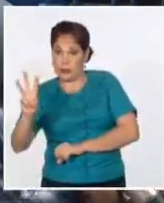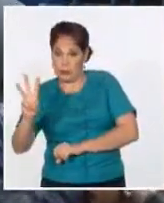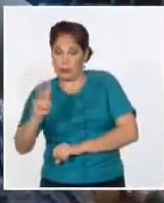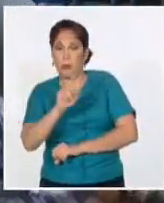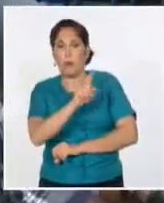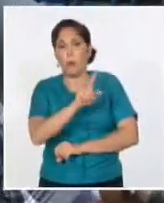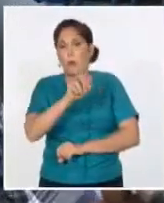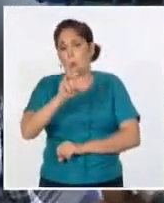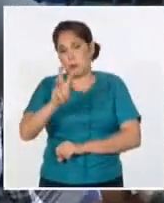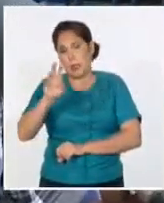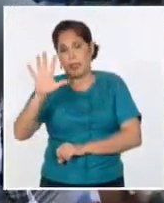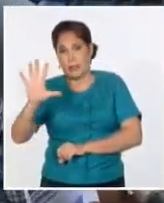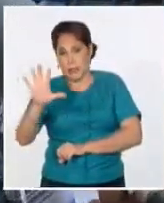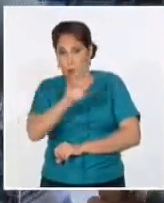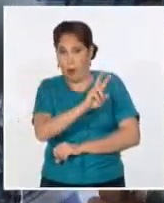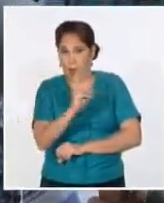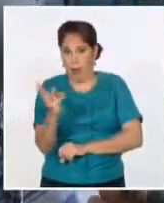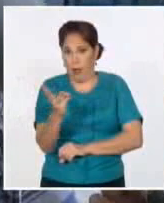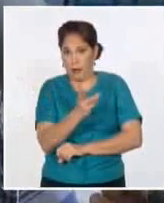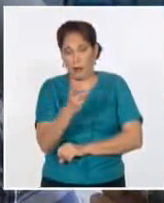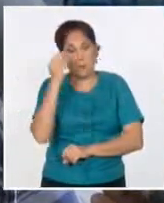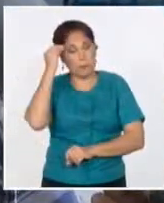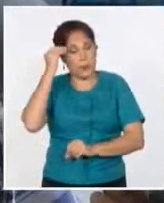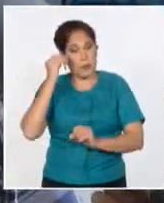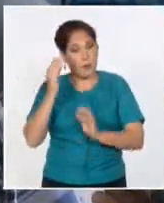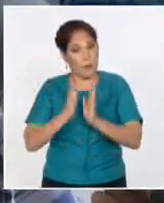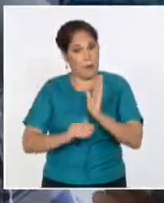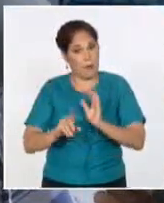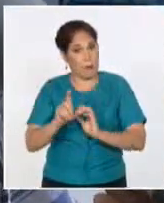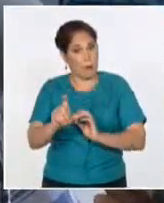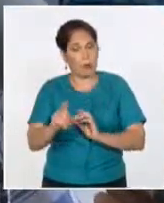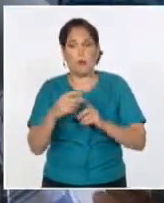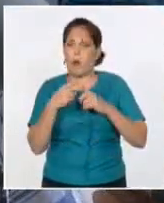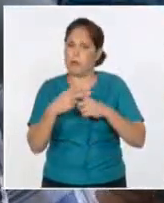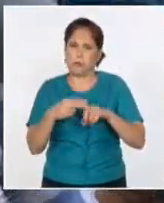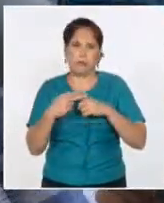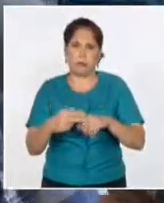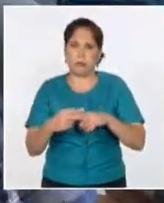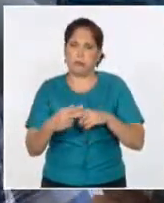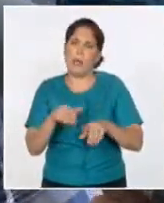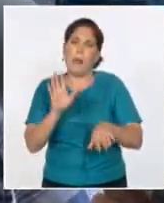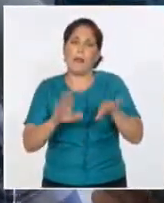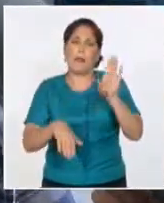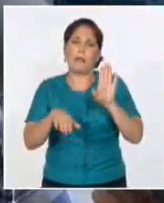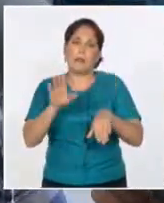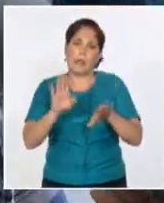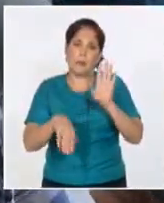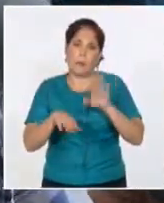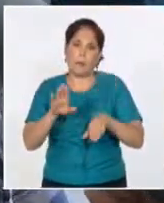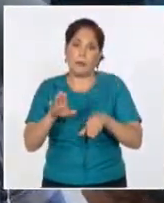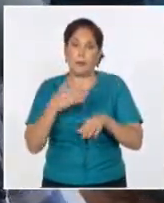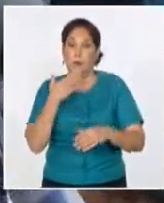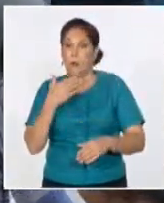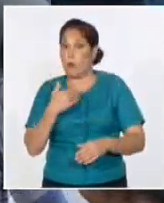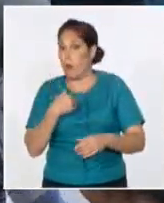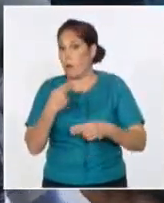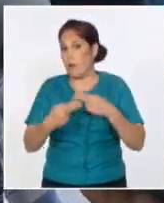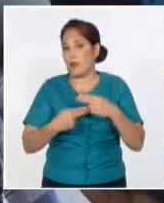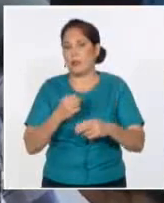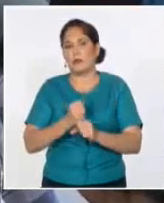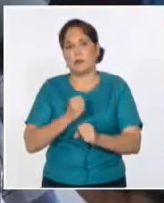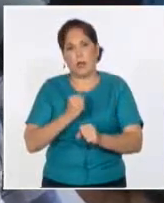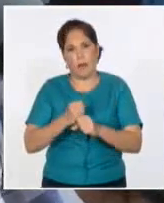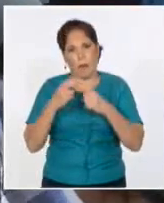dos unidades, estarán para finales de mes en servicio, de acuerdo a las estimaciones que estamos haciendo de cómo van a ser los trabajos.